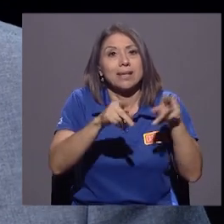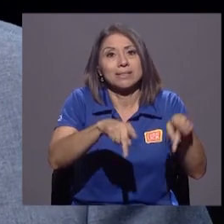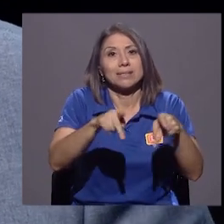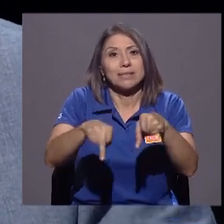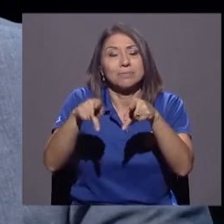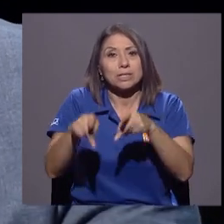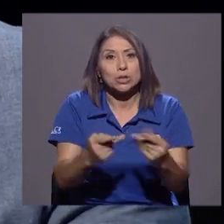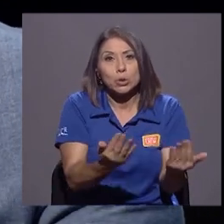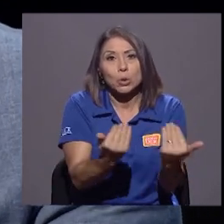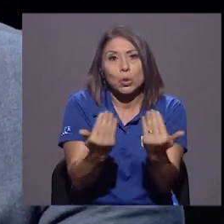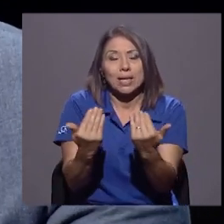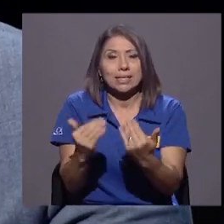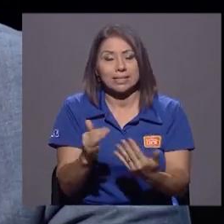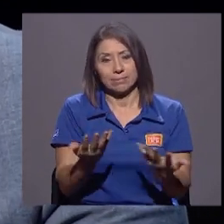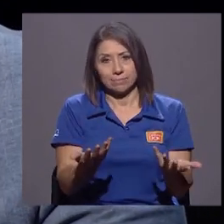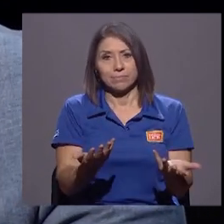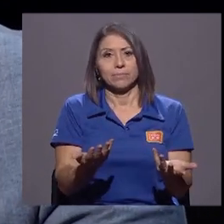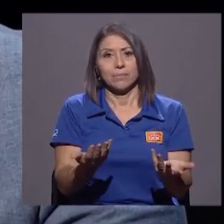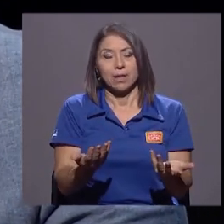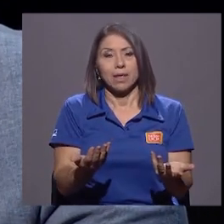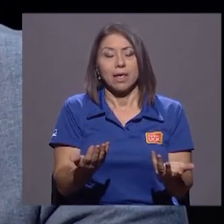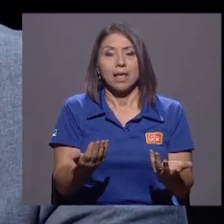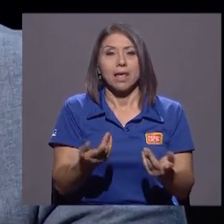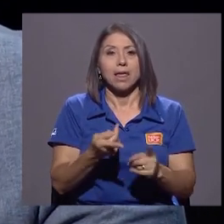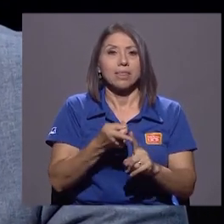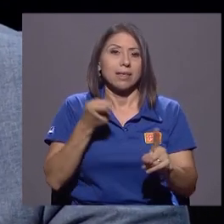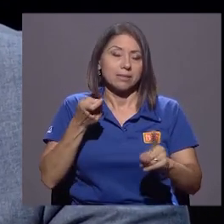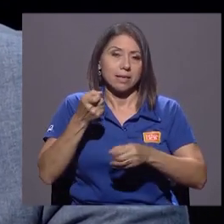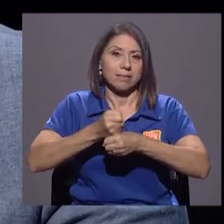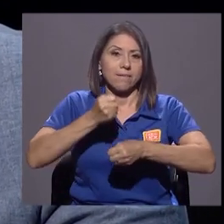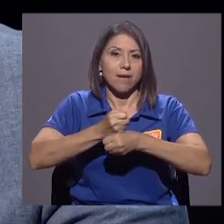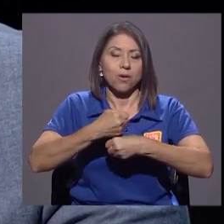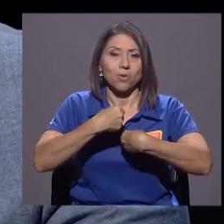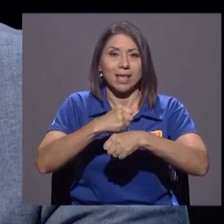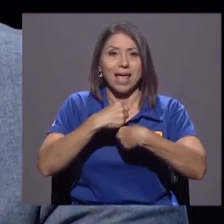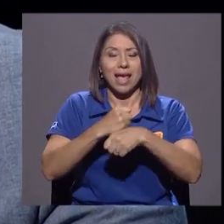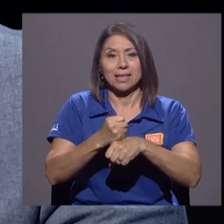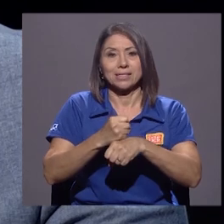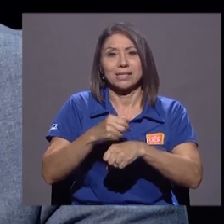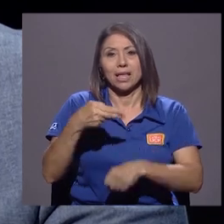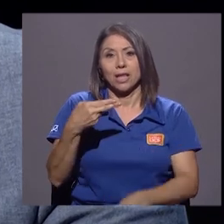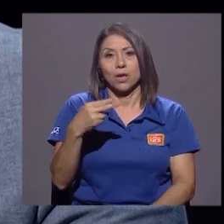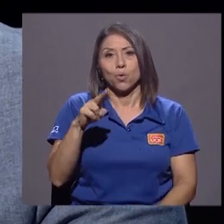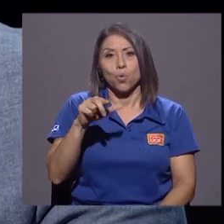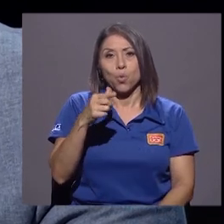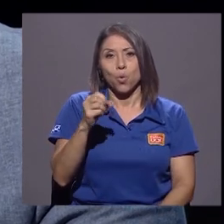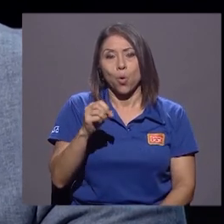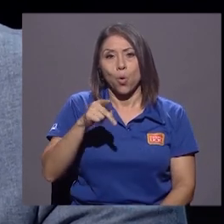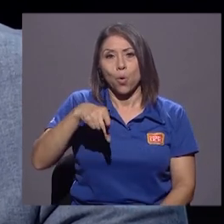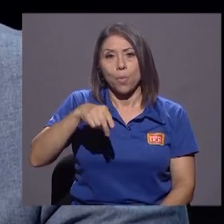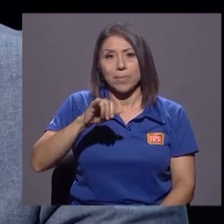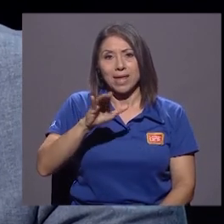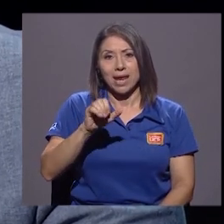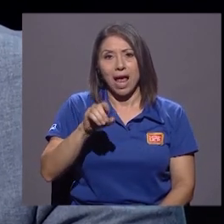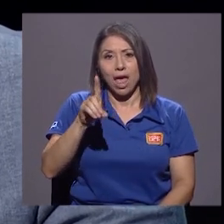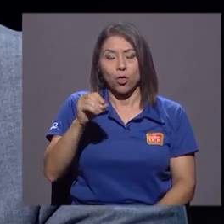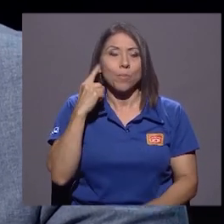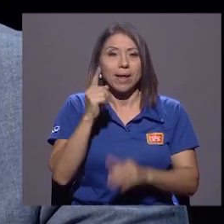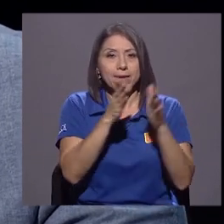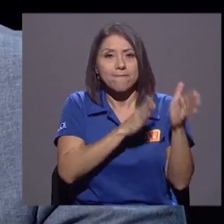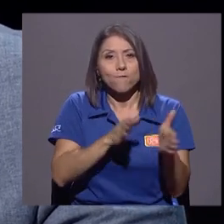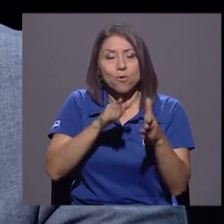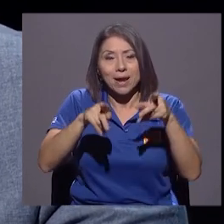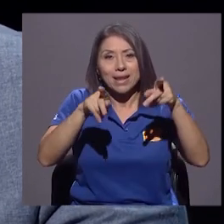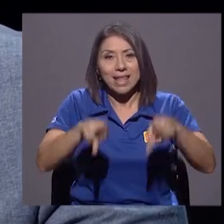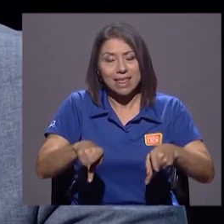don Gustavo, desde el trabajo que hace don Hugo Picado por formar gente y sobre